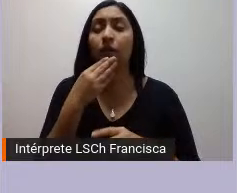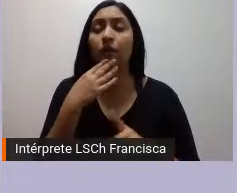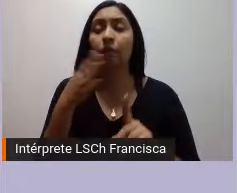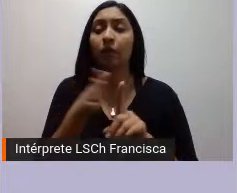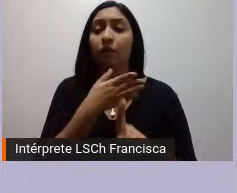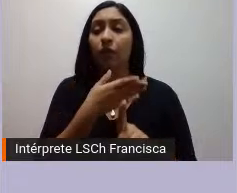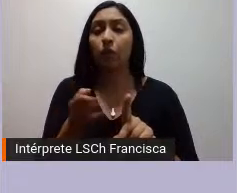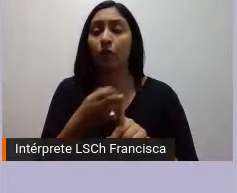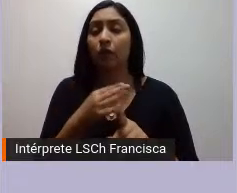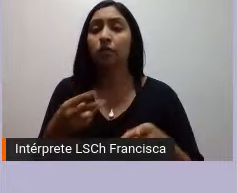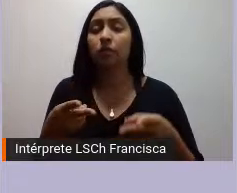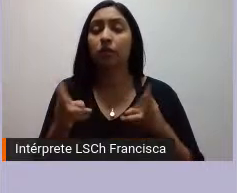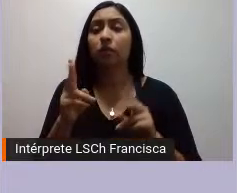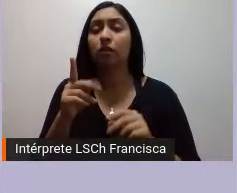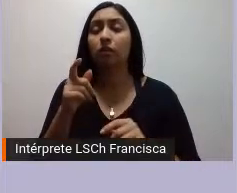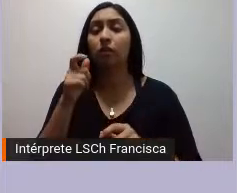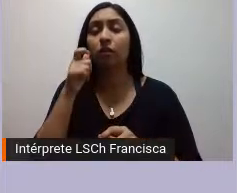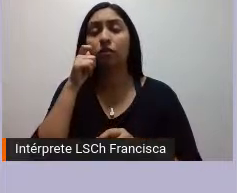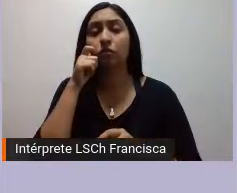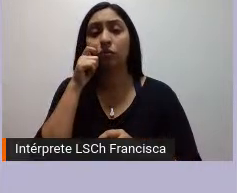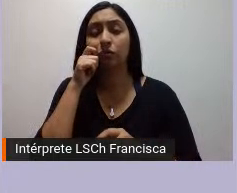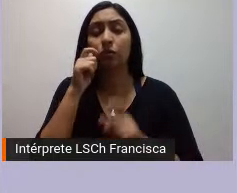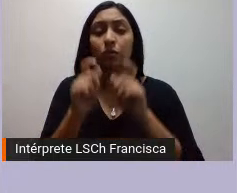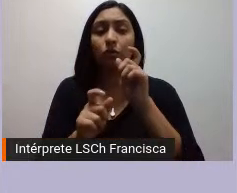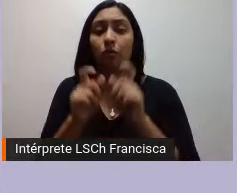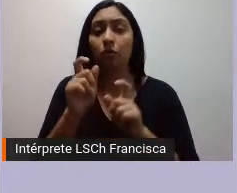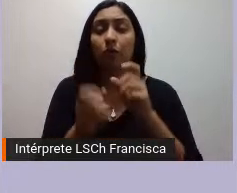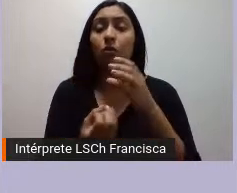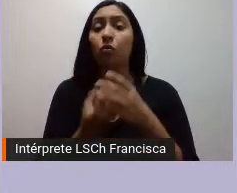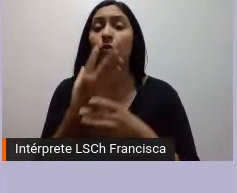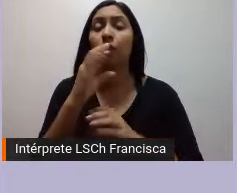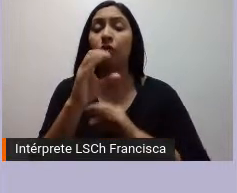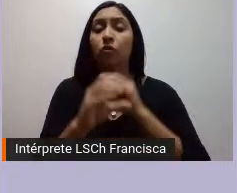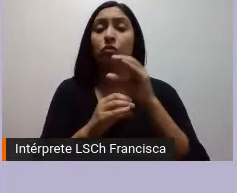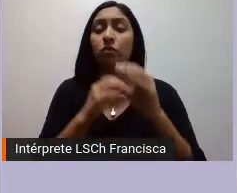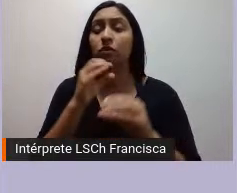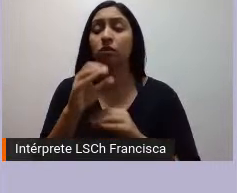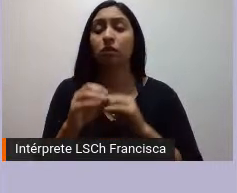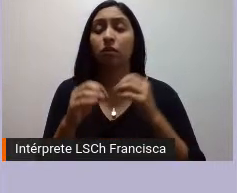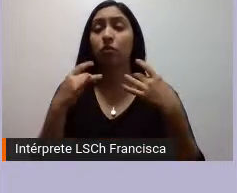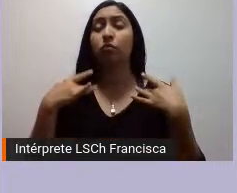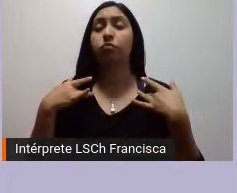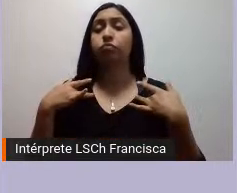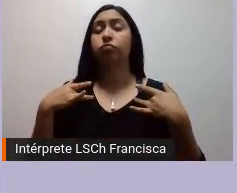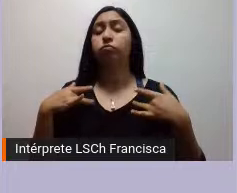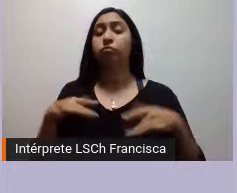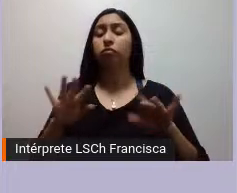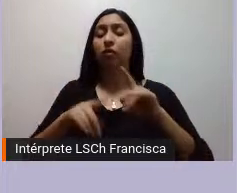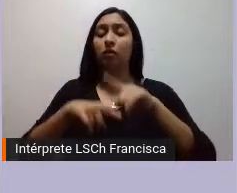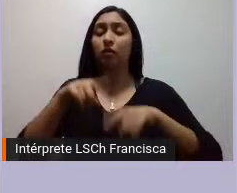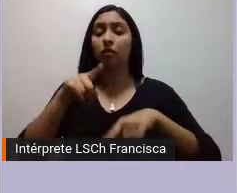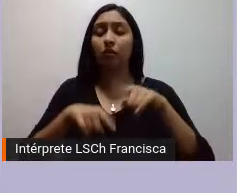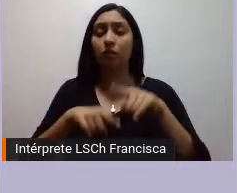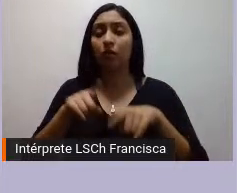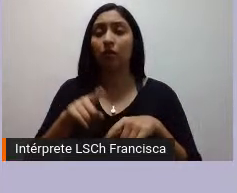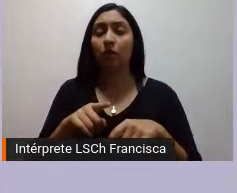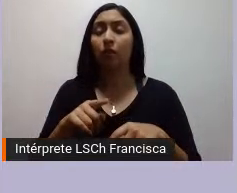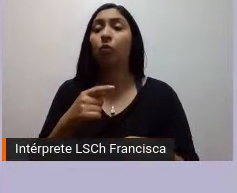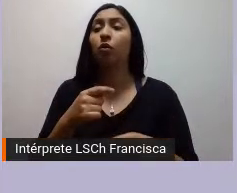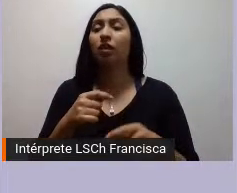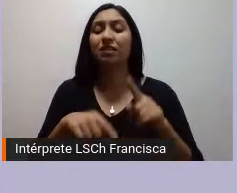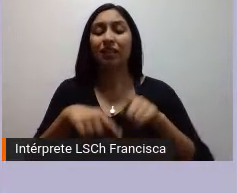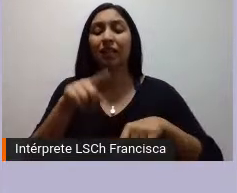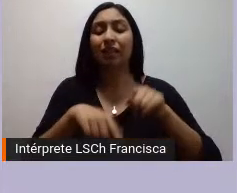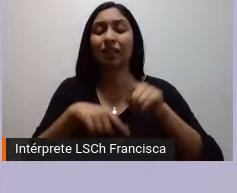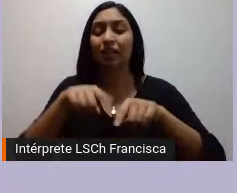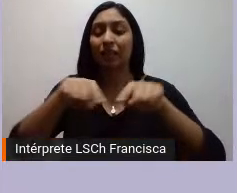un nuevo ciclo de despojo territorial porque esas tierras que son despojadas son puestas a la venta de forma